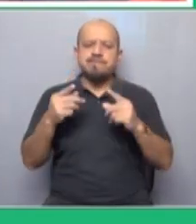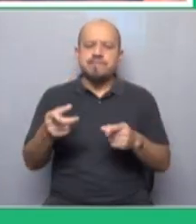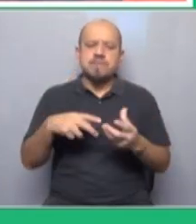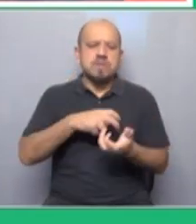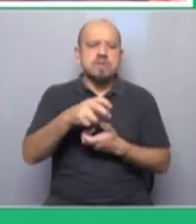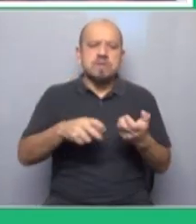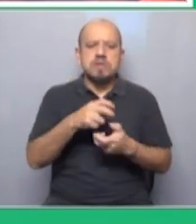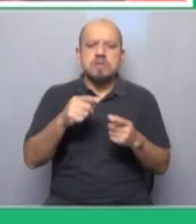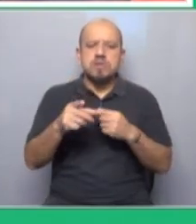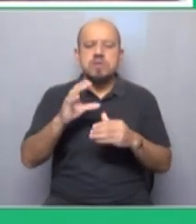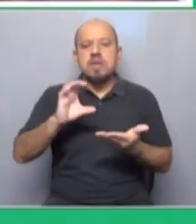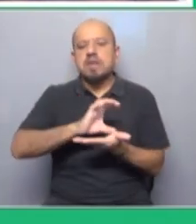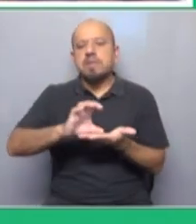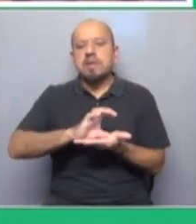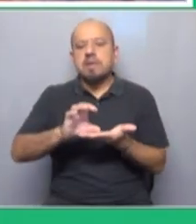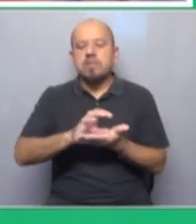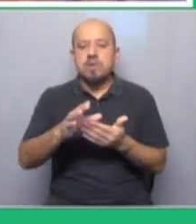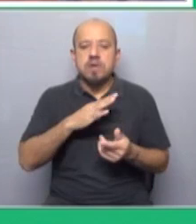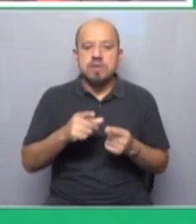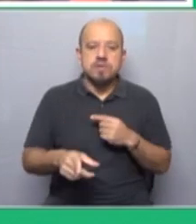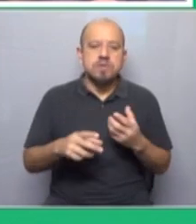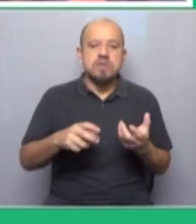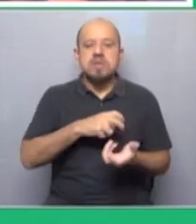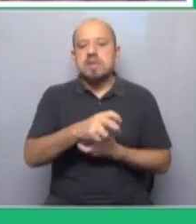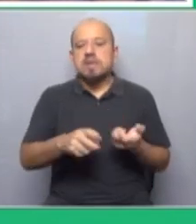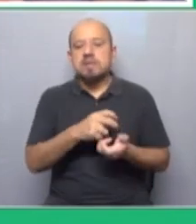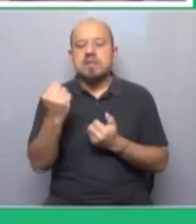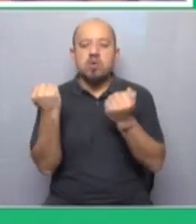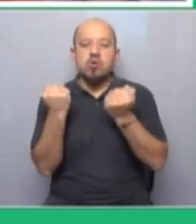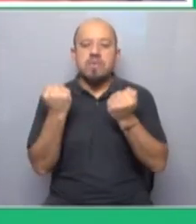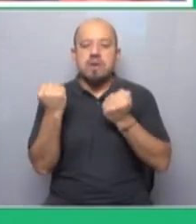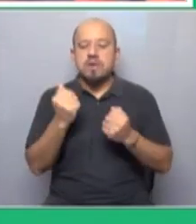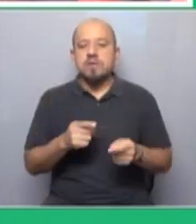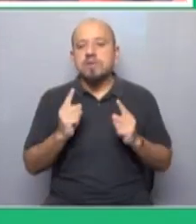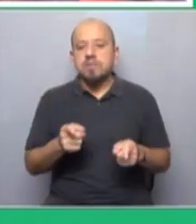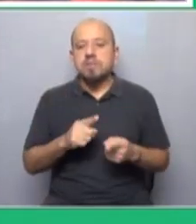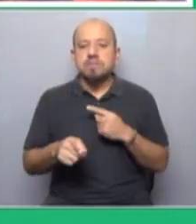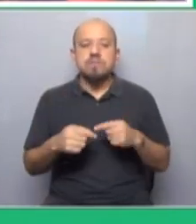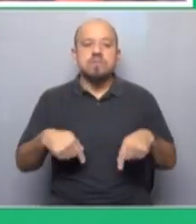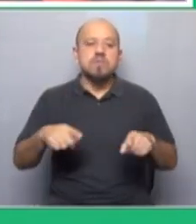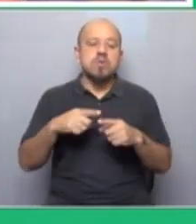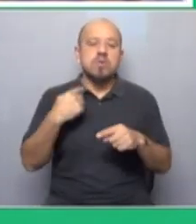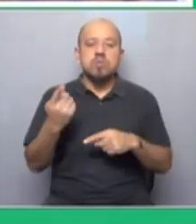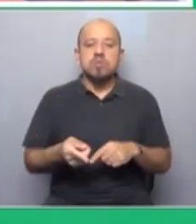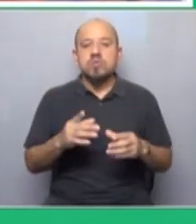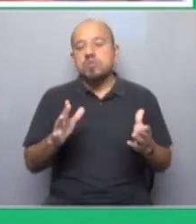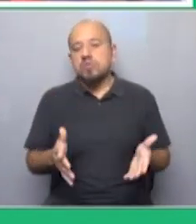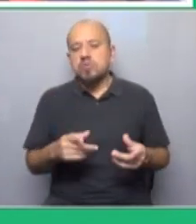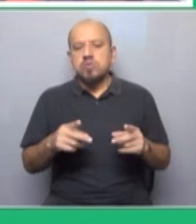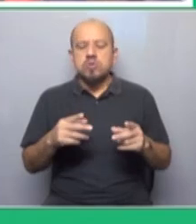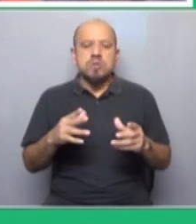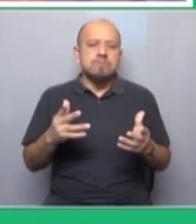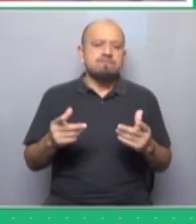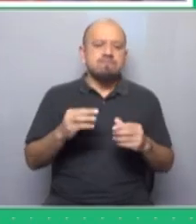crisis global del capitalismo que enfrentamos. Crisis económica estructural. Estamos a borde de otra recesión mundial. Es una espiral